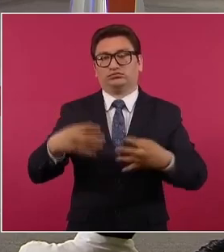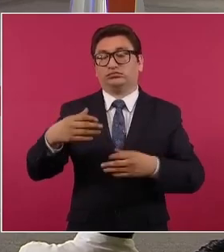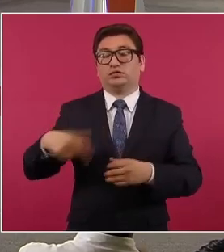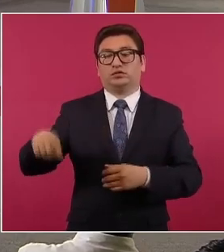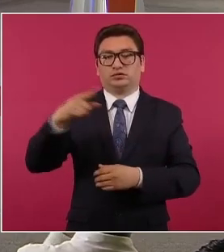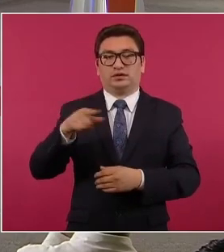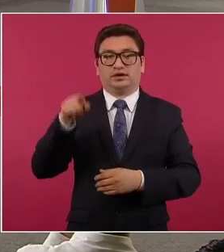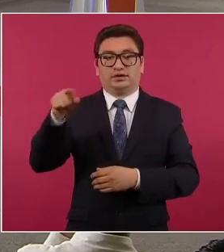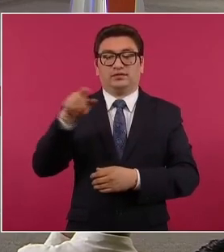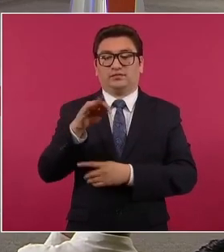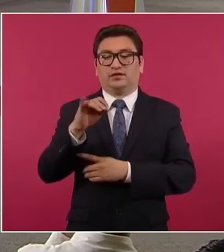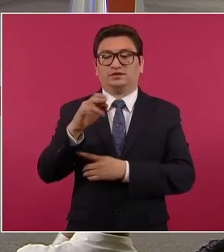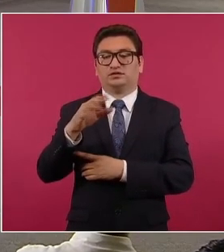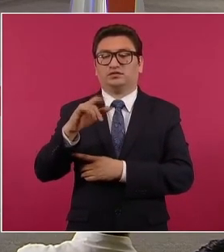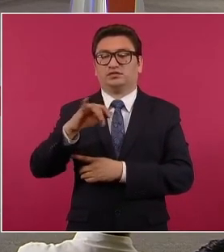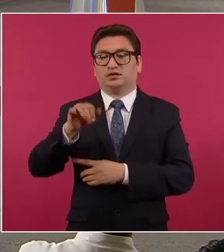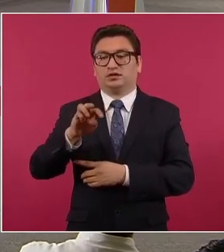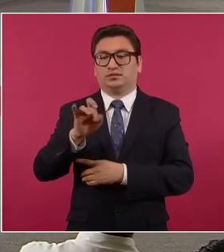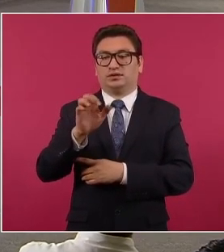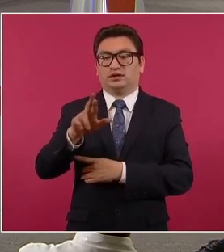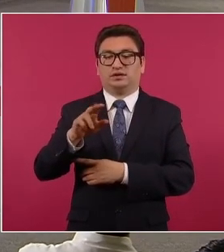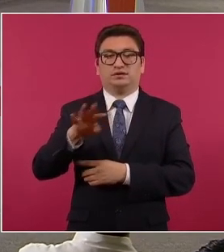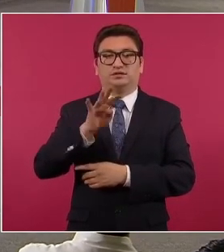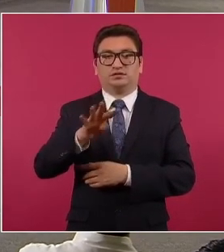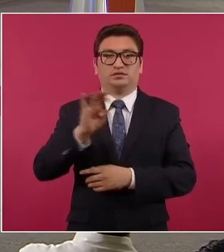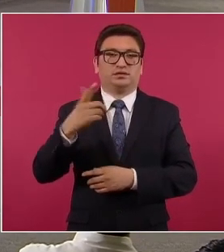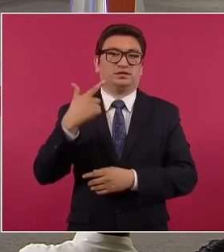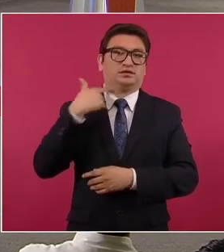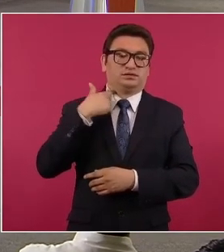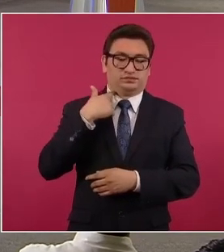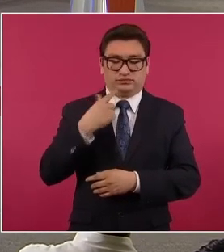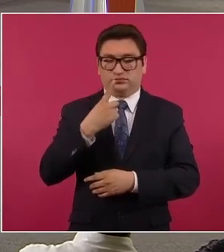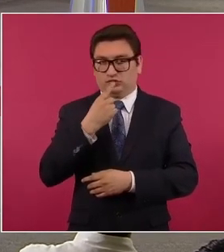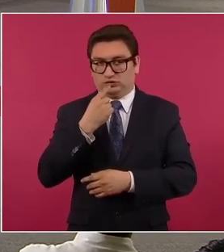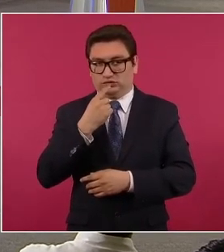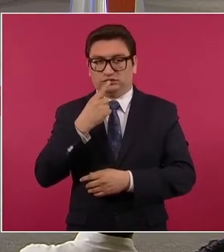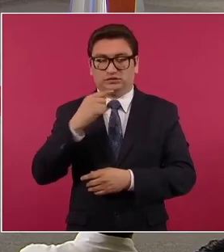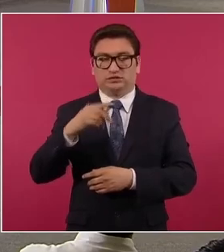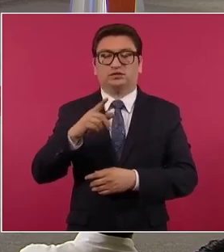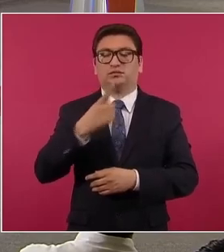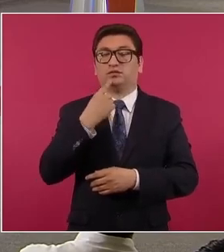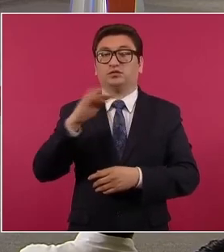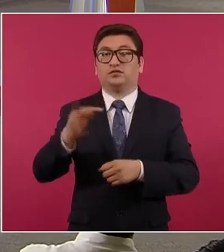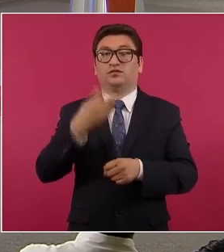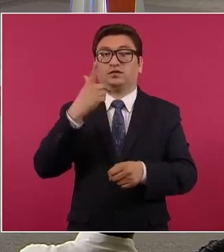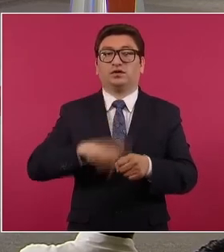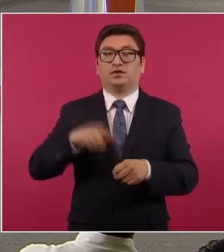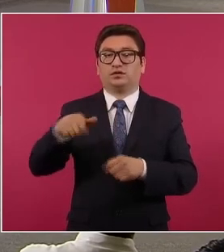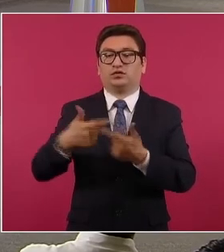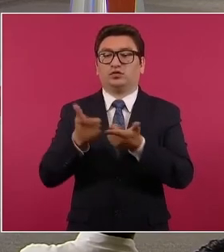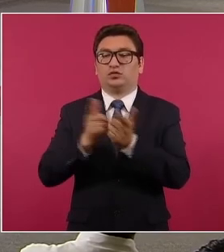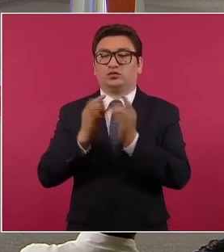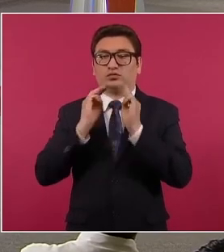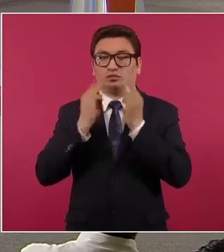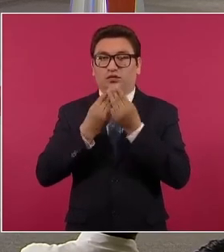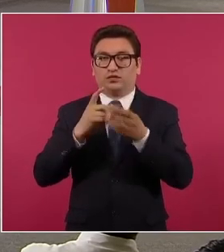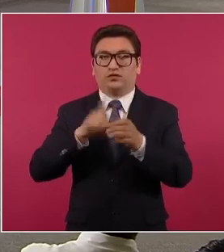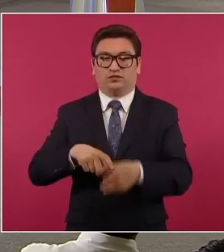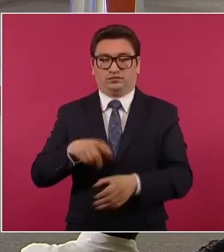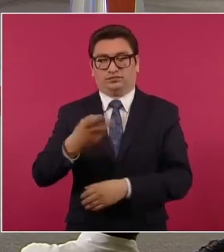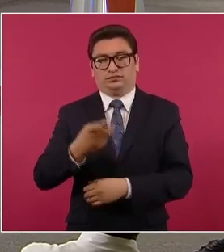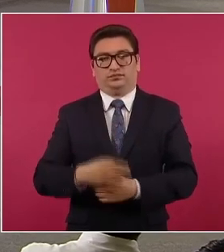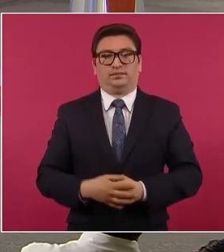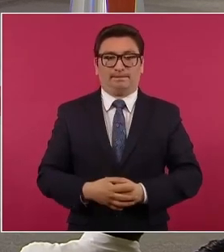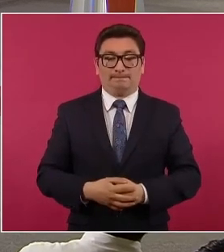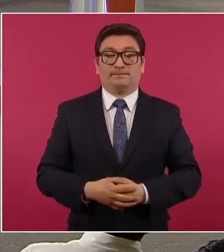uno de los 19 exfuncionarios de la Policía Federal, quienes son acusados de delincuencia organizada y lavado de dinero.